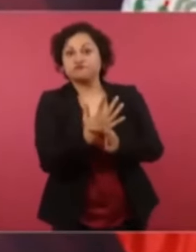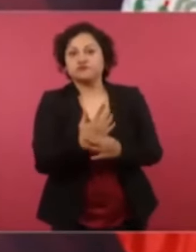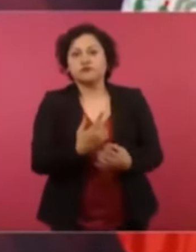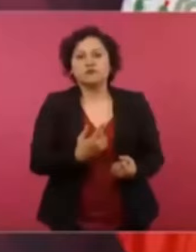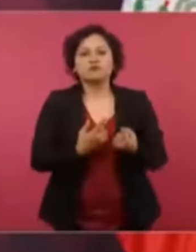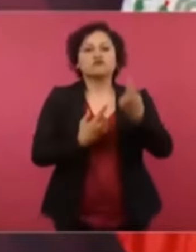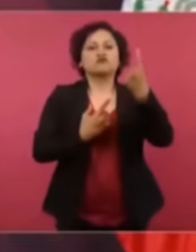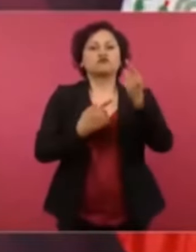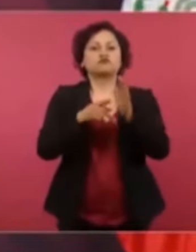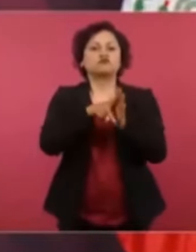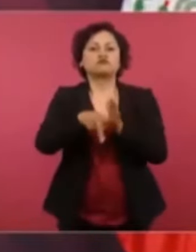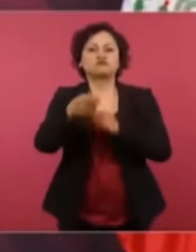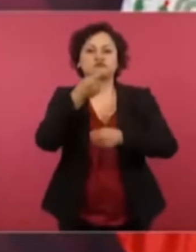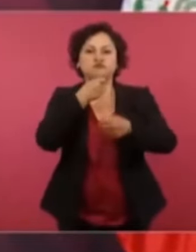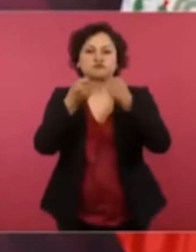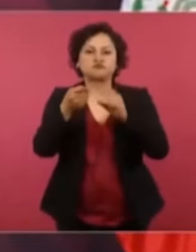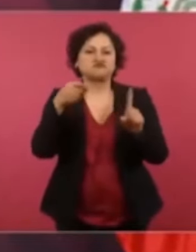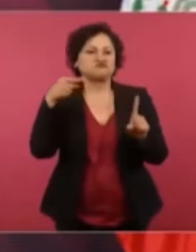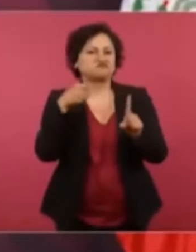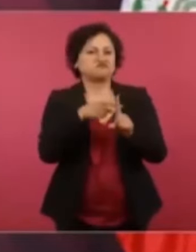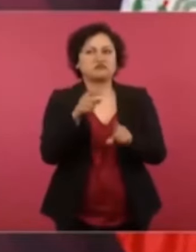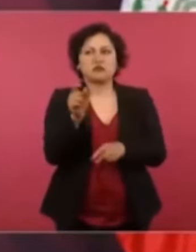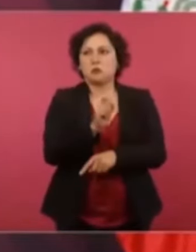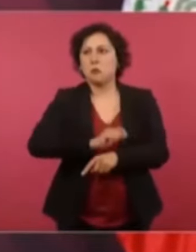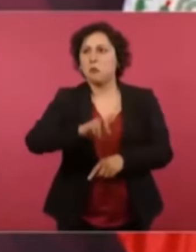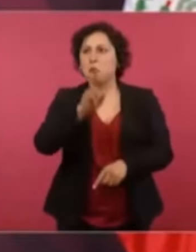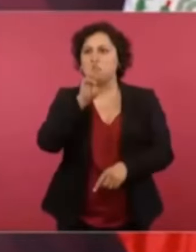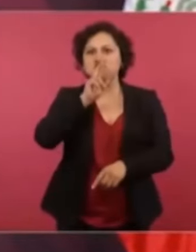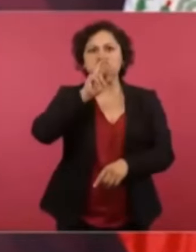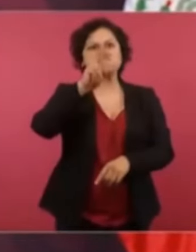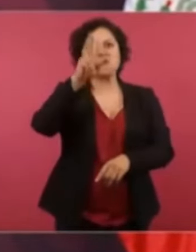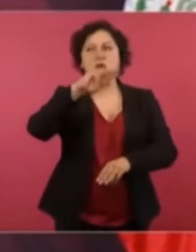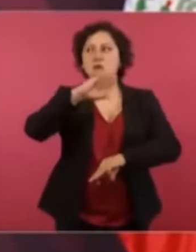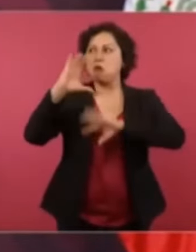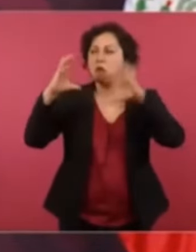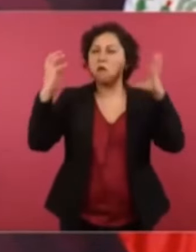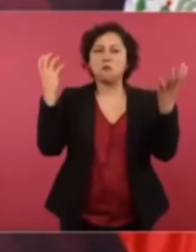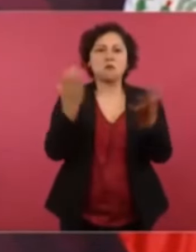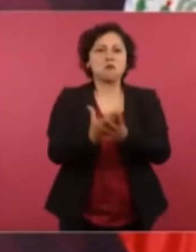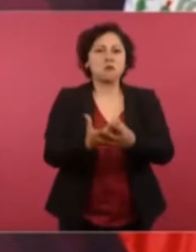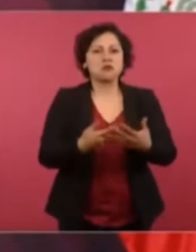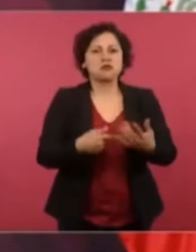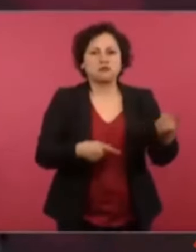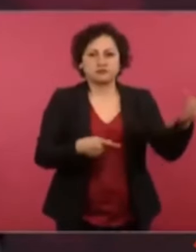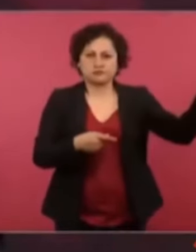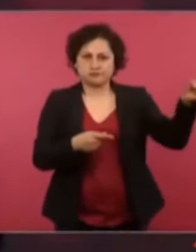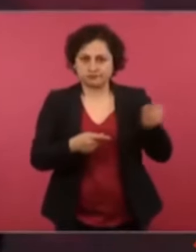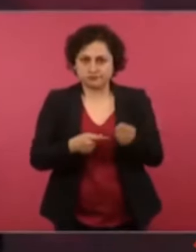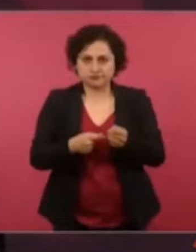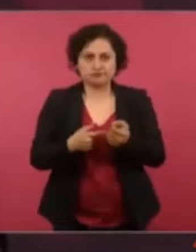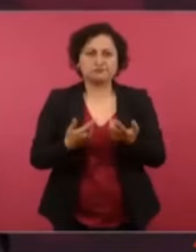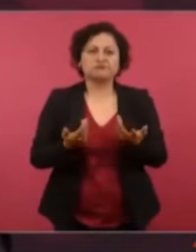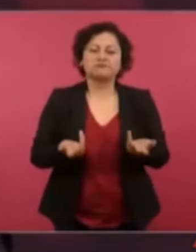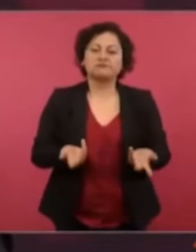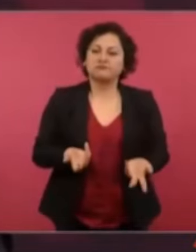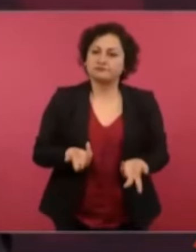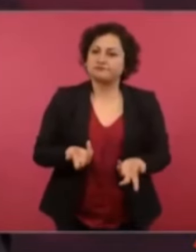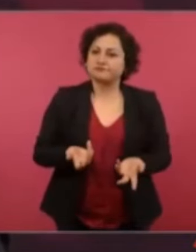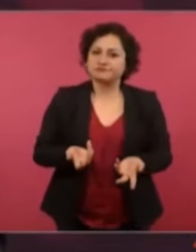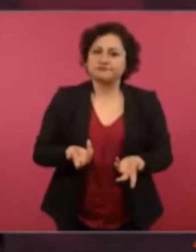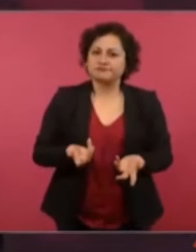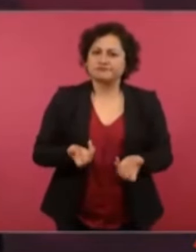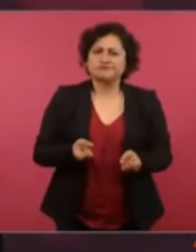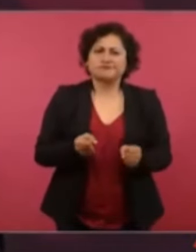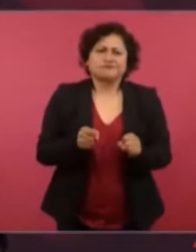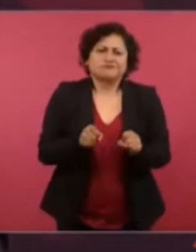luego de la esfera de los